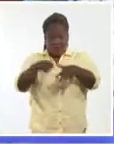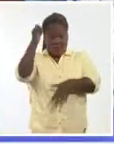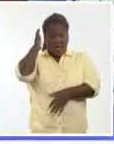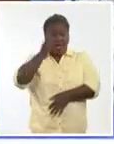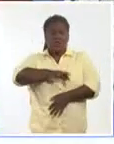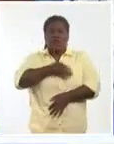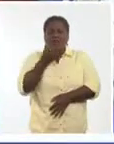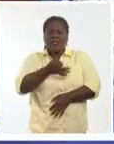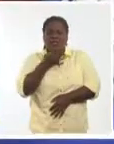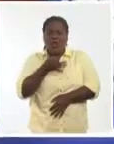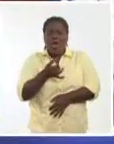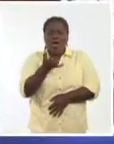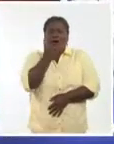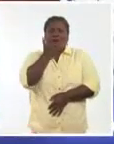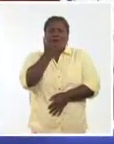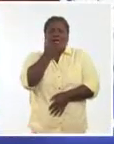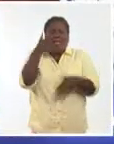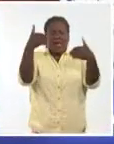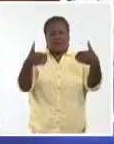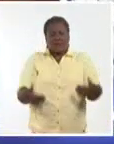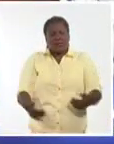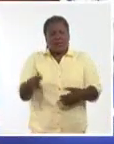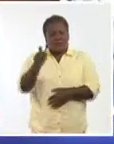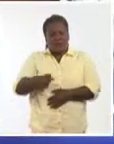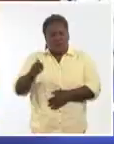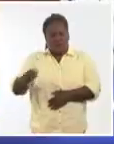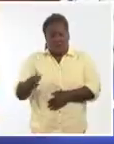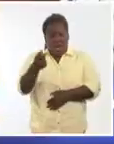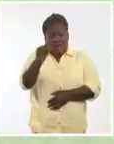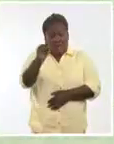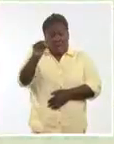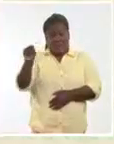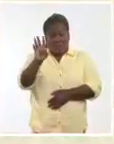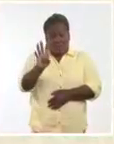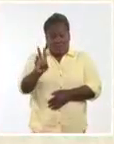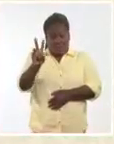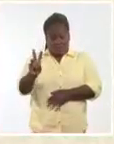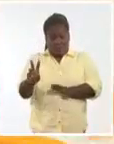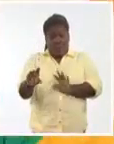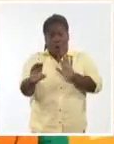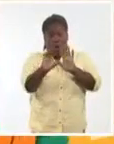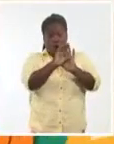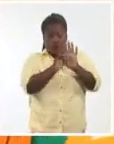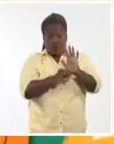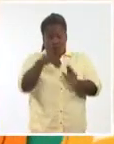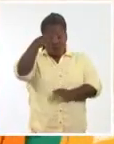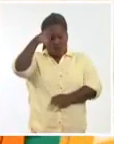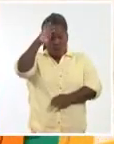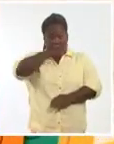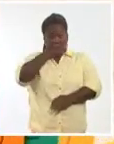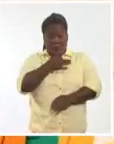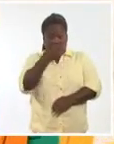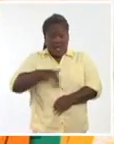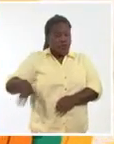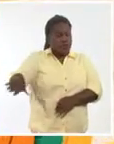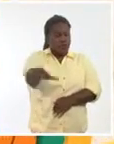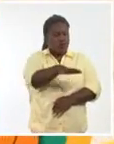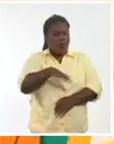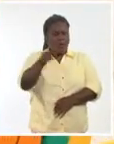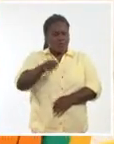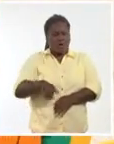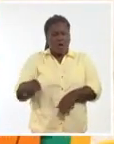son lesivas a la dignidad humana. El artículo 42 de la vigente Constitución expone que todas las personas son iguales ante la ley,